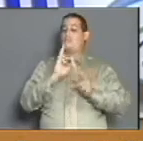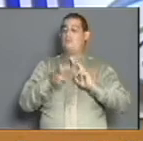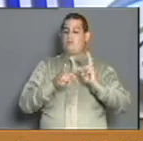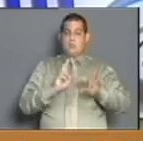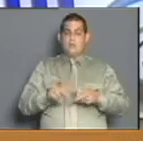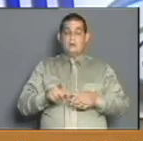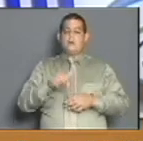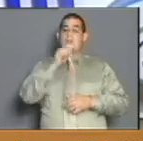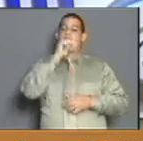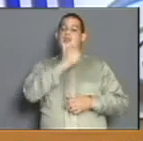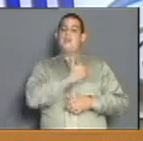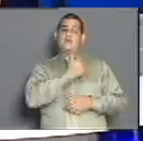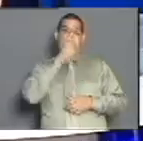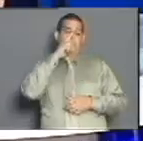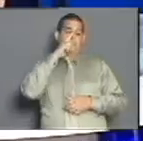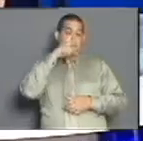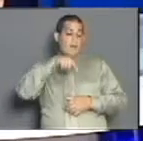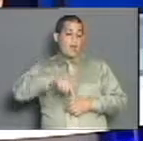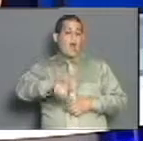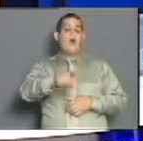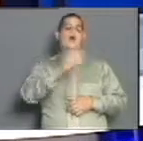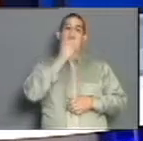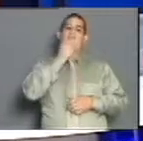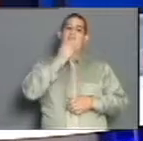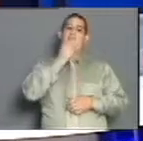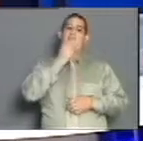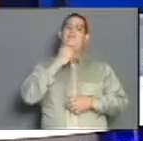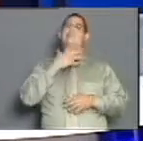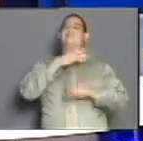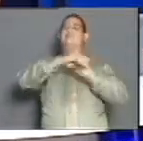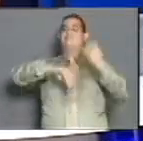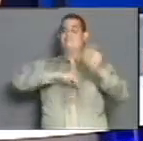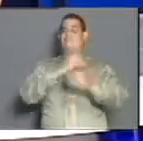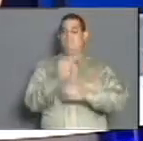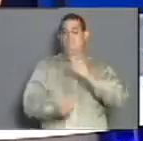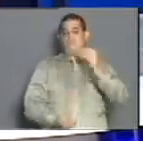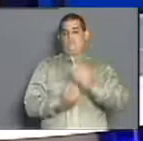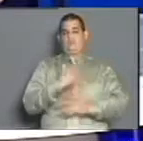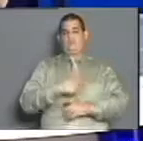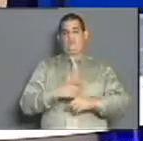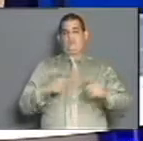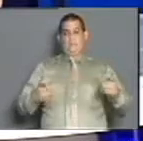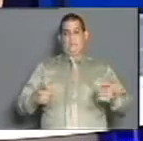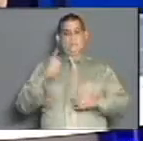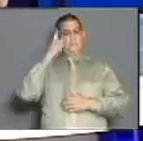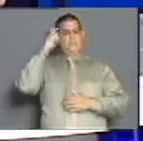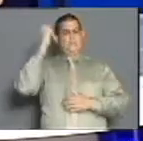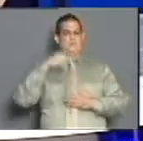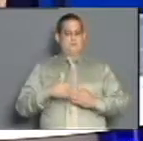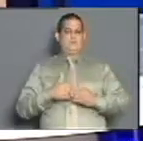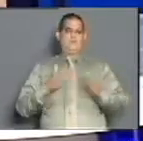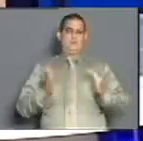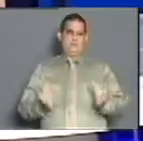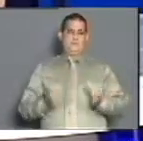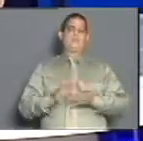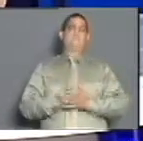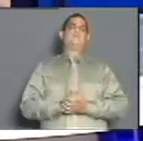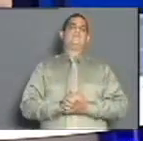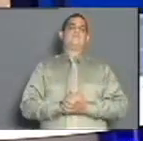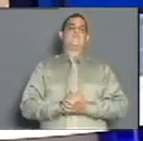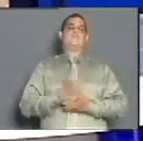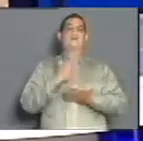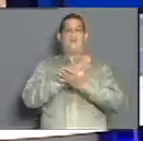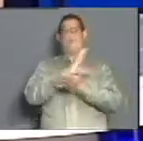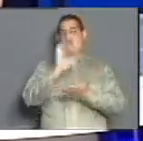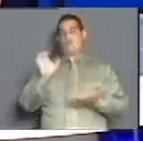Si no, nos cuidamos. Y creo que vale la pena que todos hagamos lo que tenemos que hacer. El uso. Se sabe que había que abrir. Se sabe que al abrir las